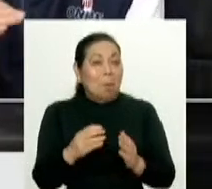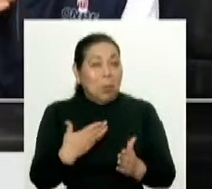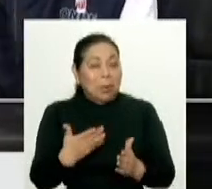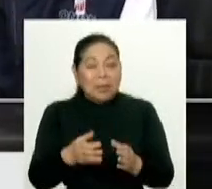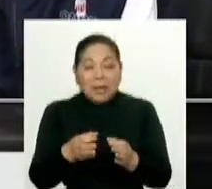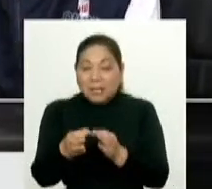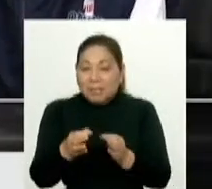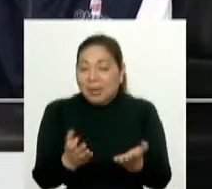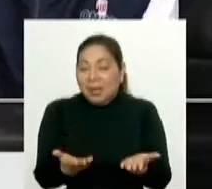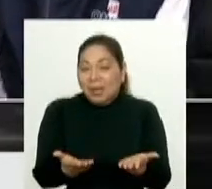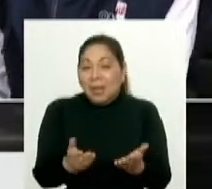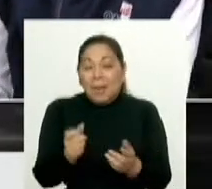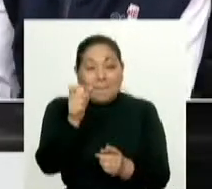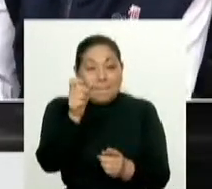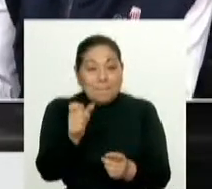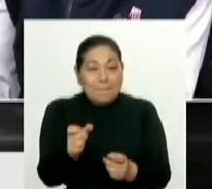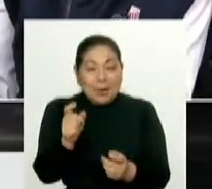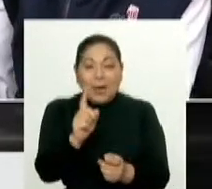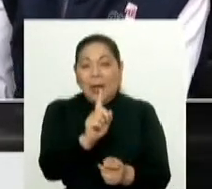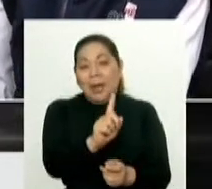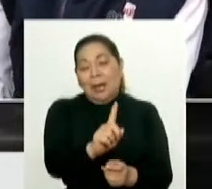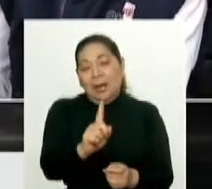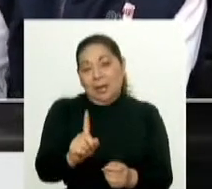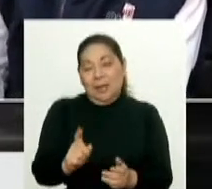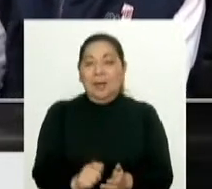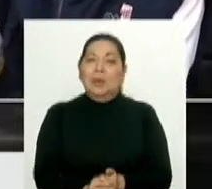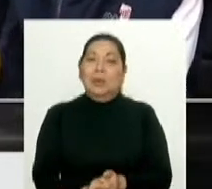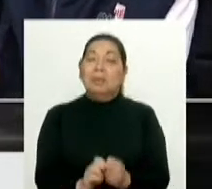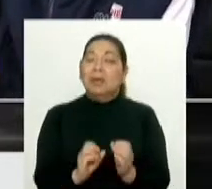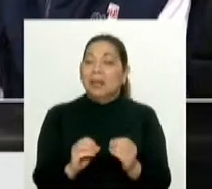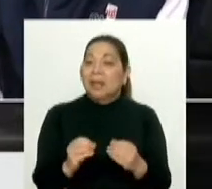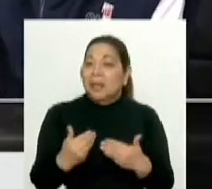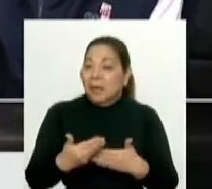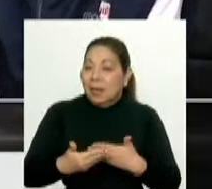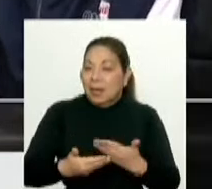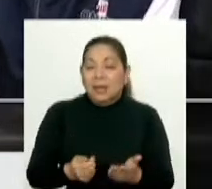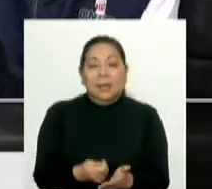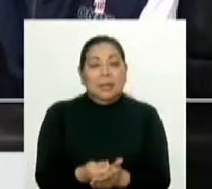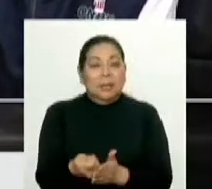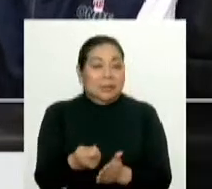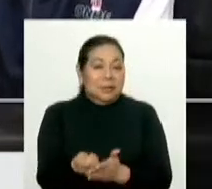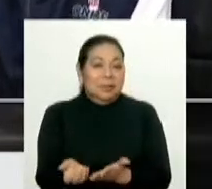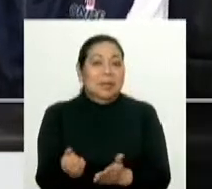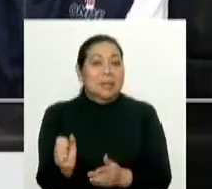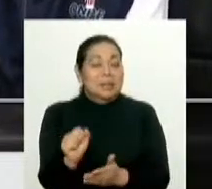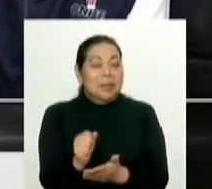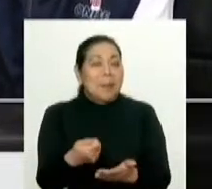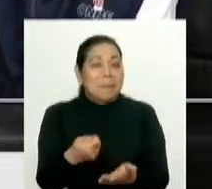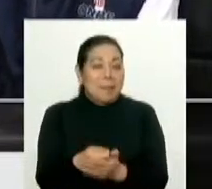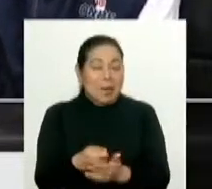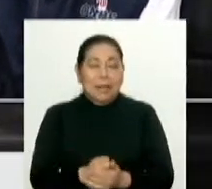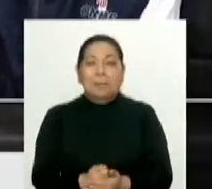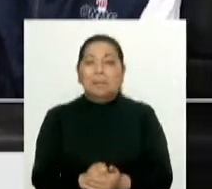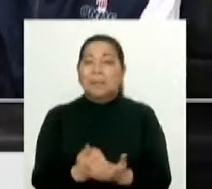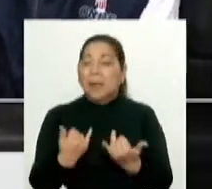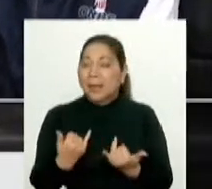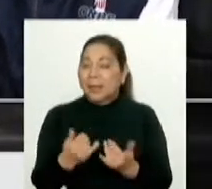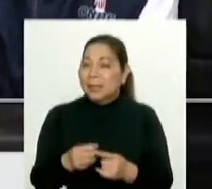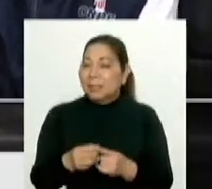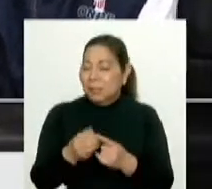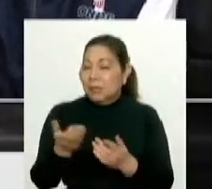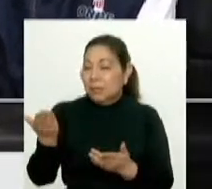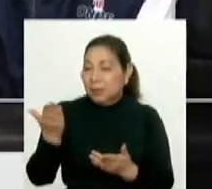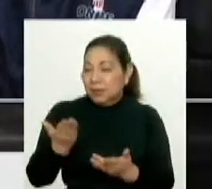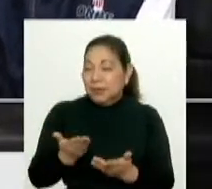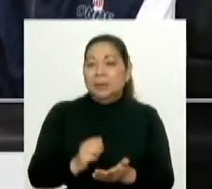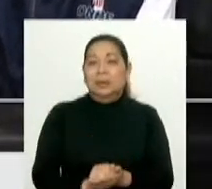explicar de manera personal a cada candidato y candidata, tiene que ir en una cuenta del sistema financiero. Ese producto, esa especie que uno